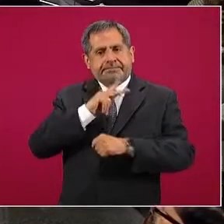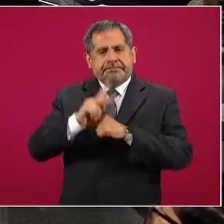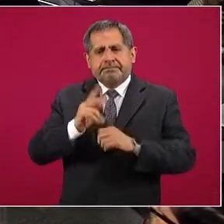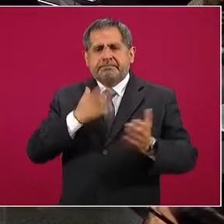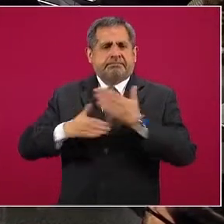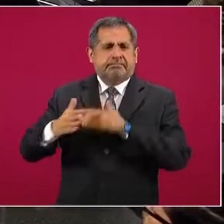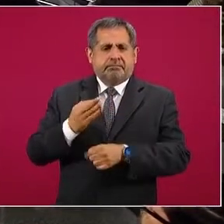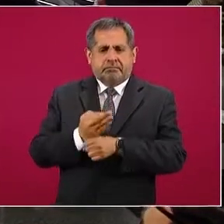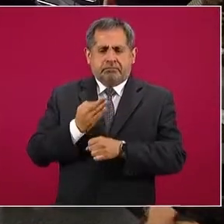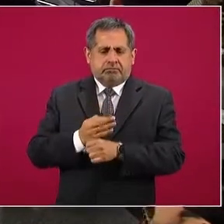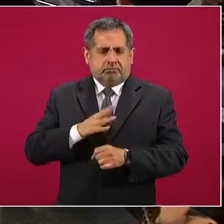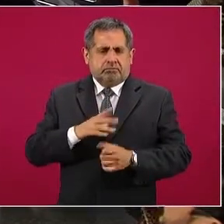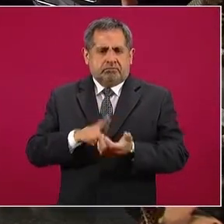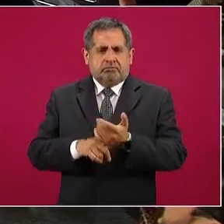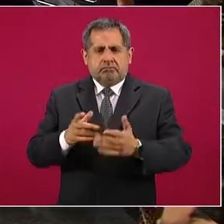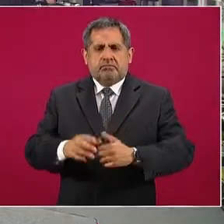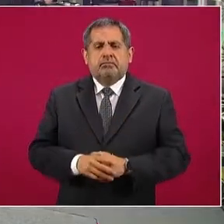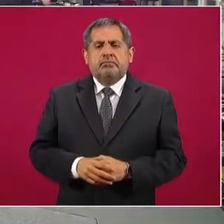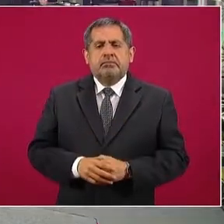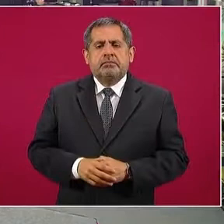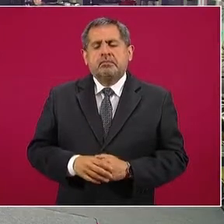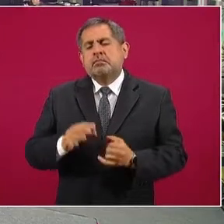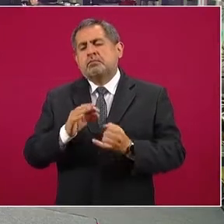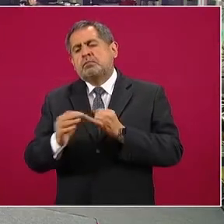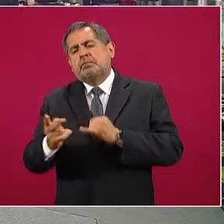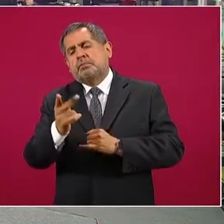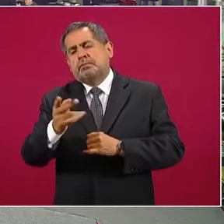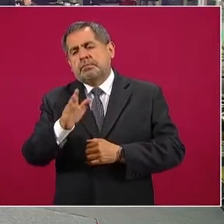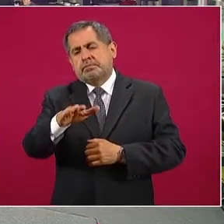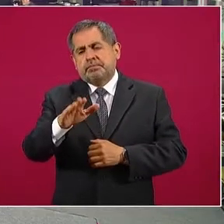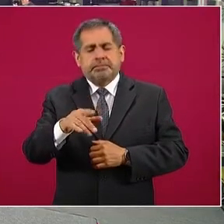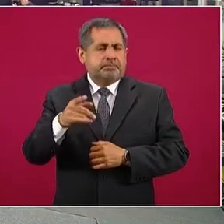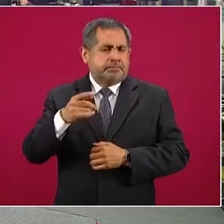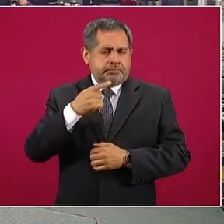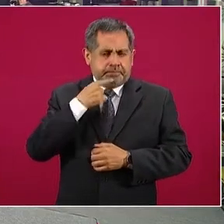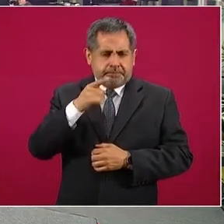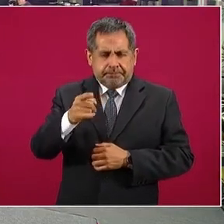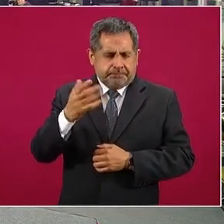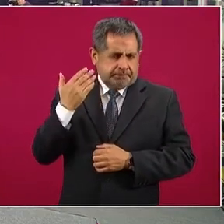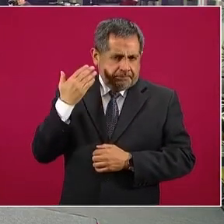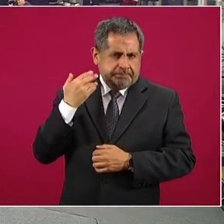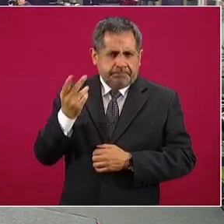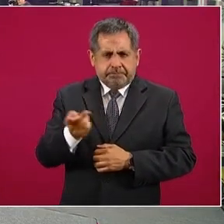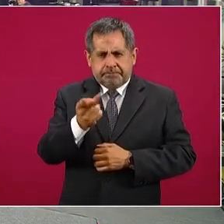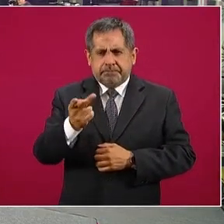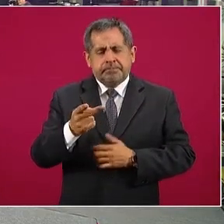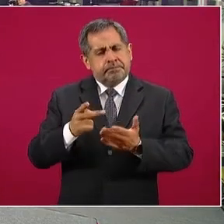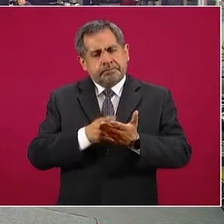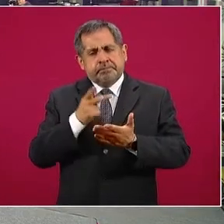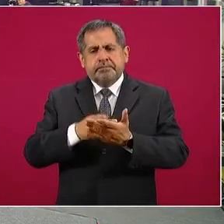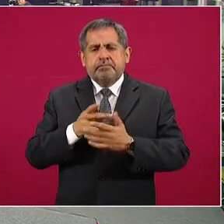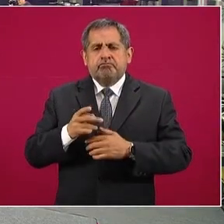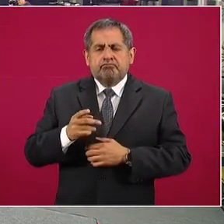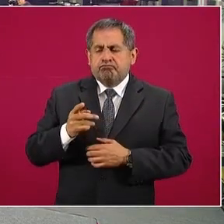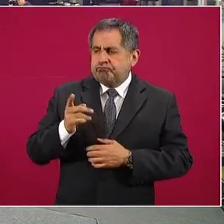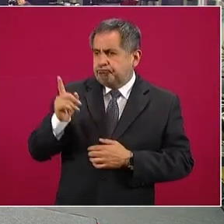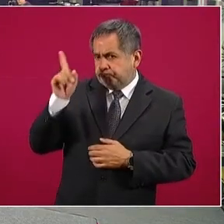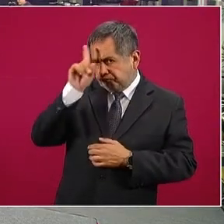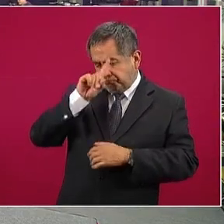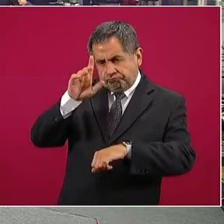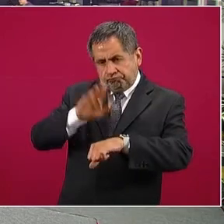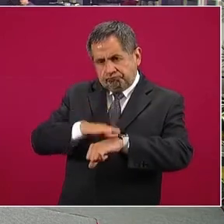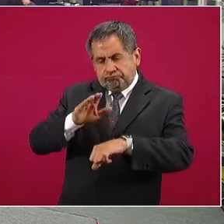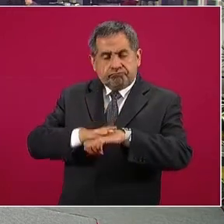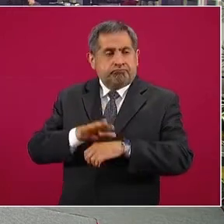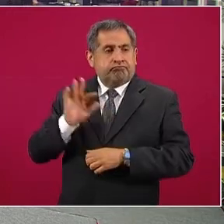está sucediendo. Finalmente, presidente. Usted ha manifestado su postura respecto a las recomendaciones que ha hecho